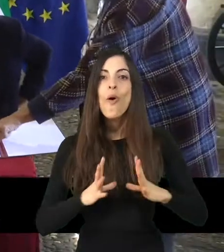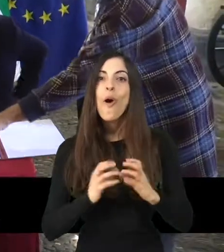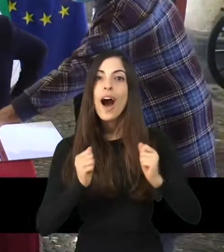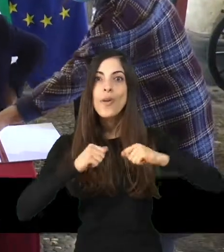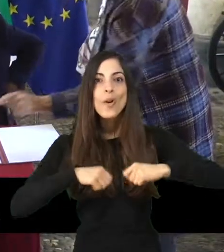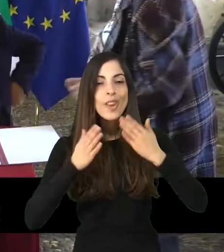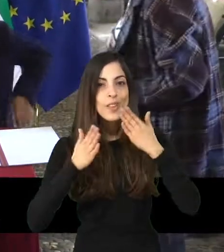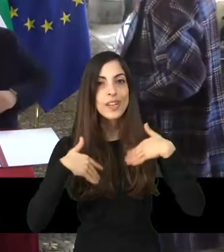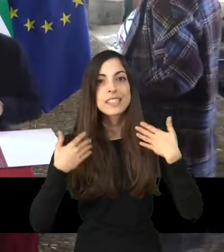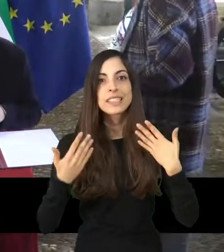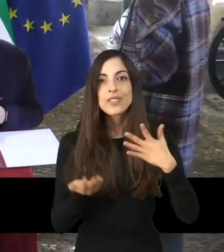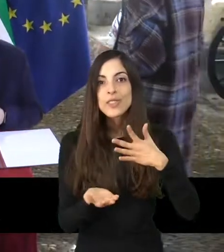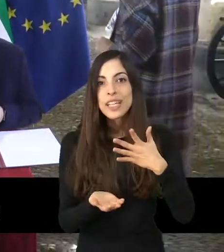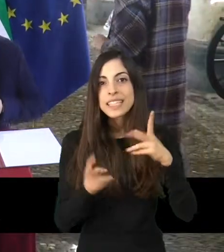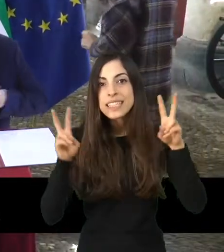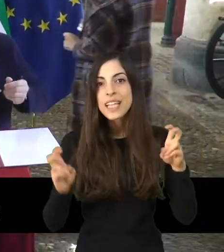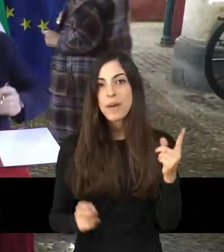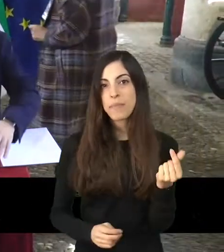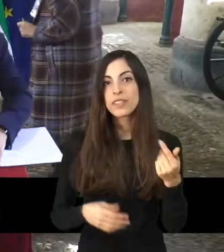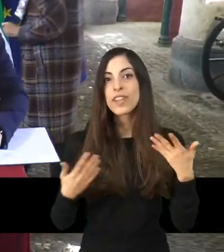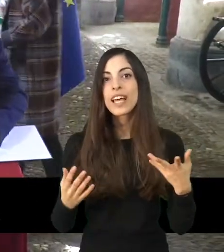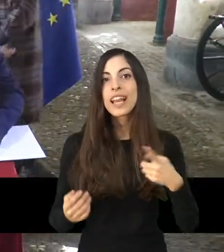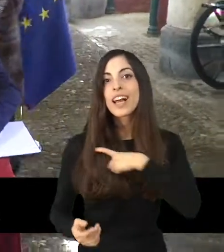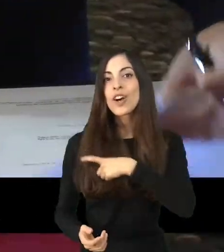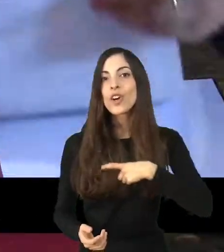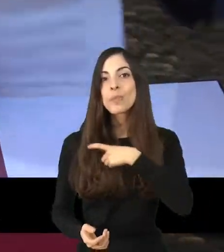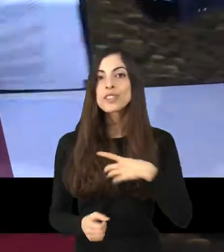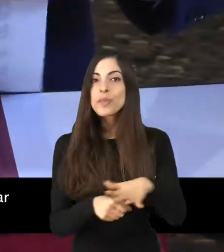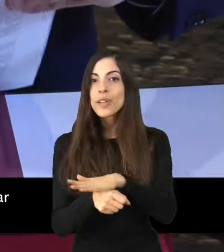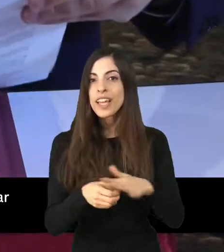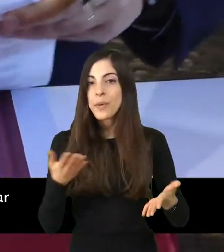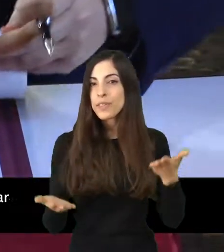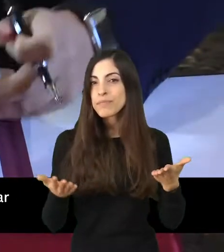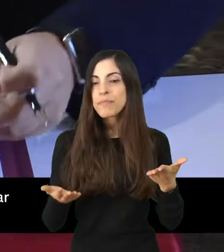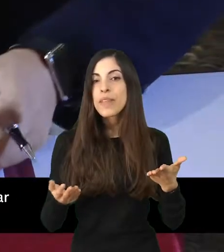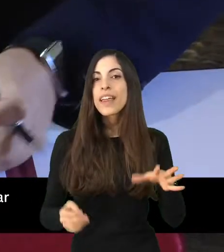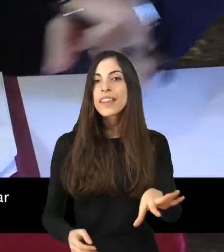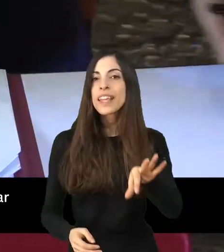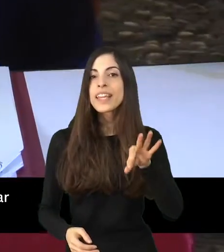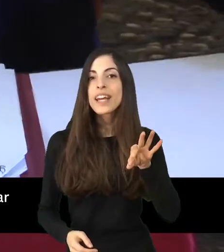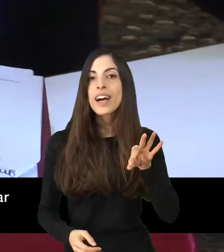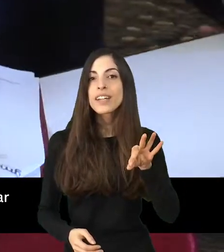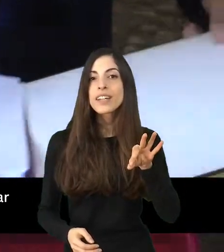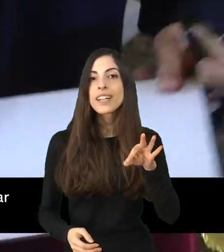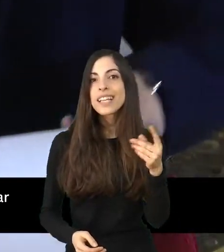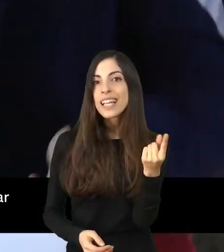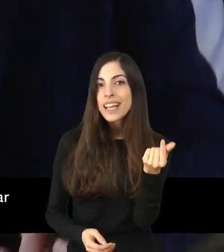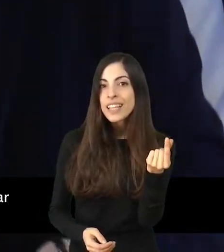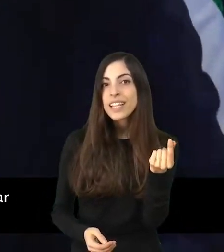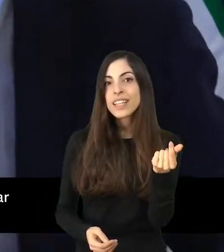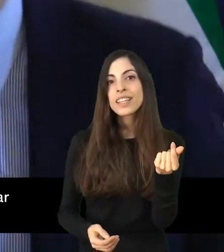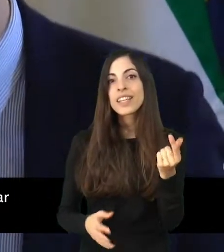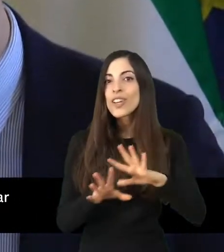Tras no llegar a un acuerdo en cuanto al precio, la Comisión Provincial de Valoraciones será la que decidirá finalmente el montante total que tendrá que